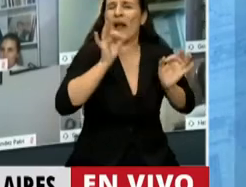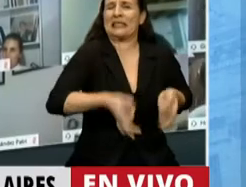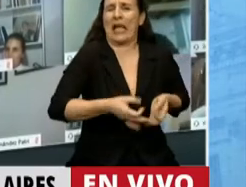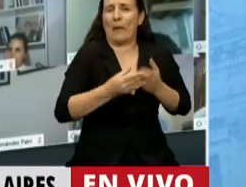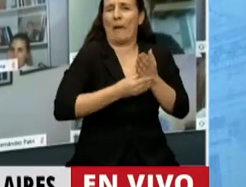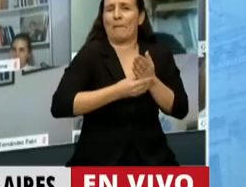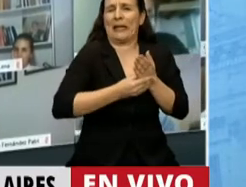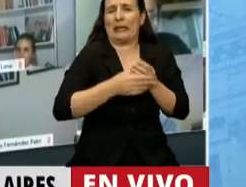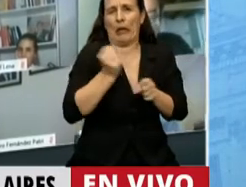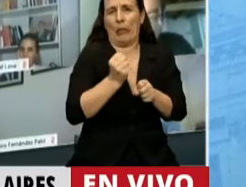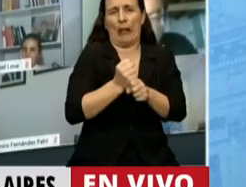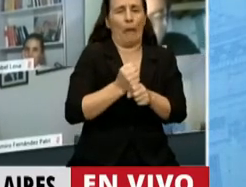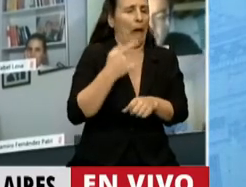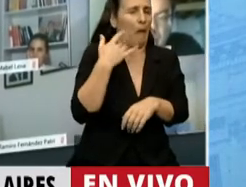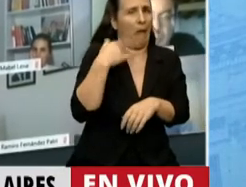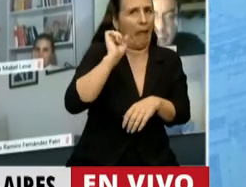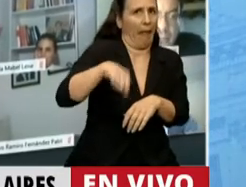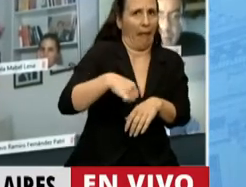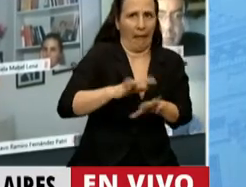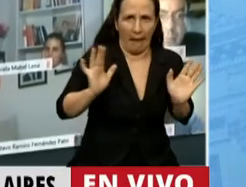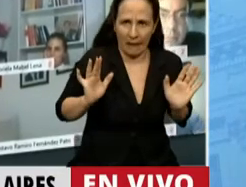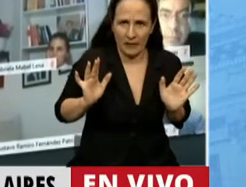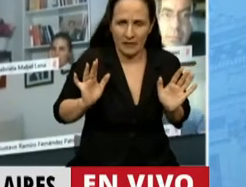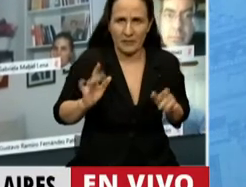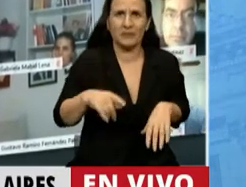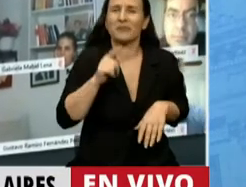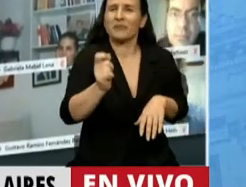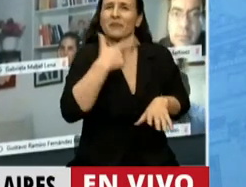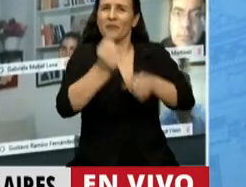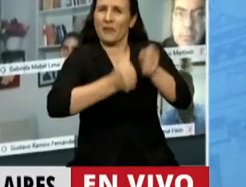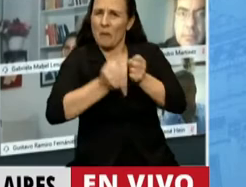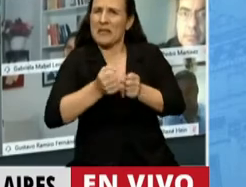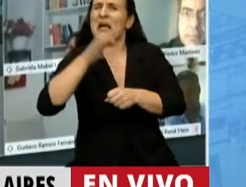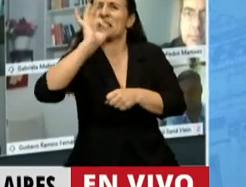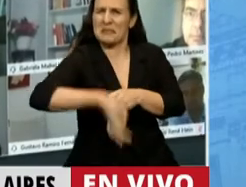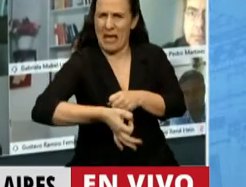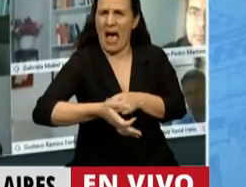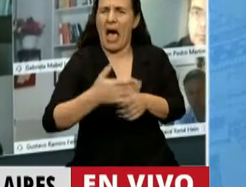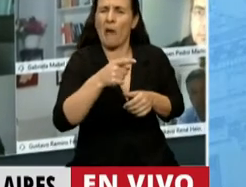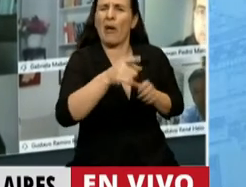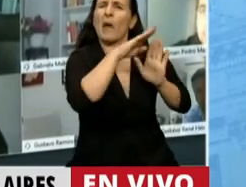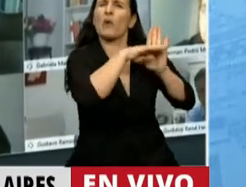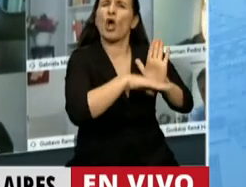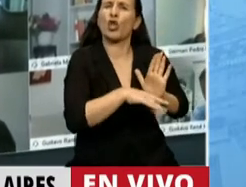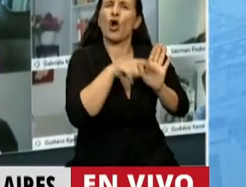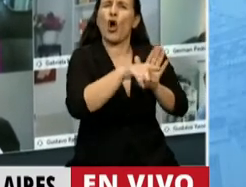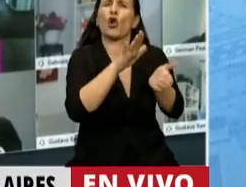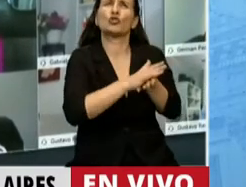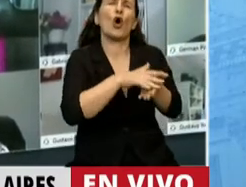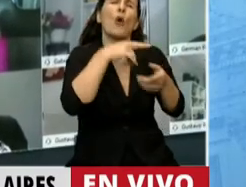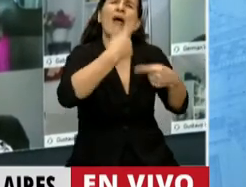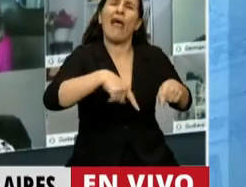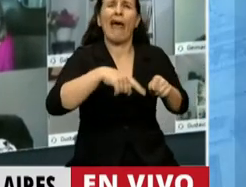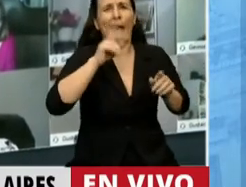a decir oídos sordos. Las patronales saben que pueden incumplir los protocolos de bioseguridad